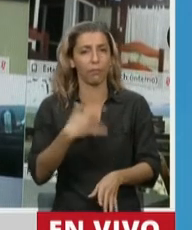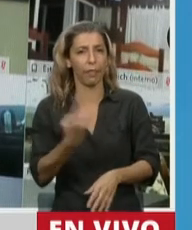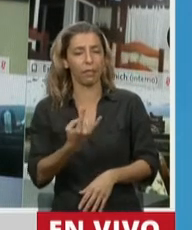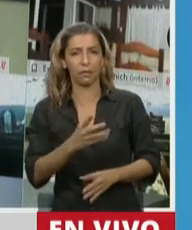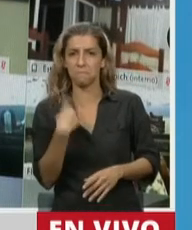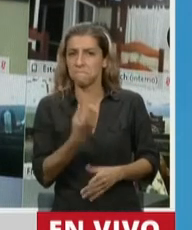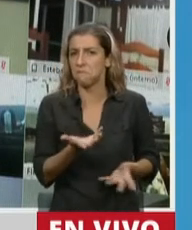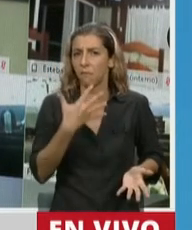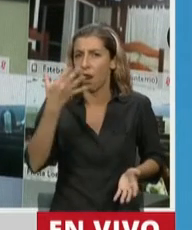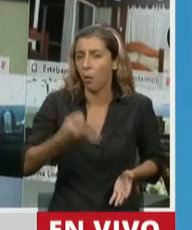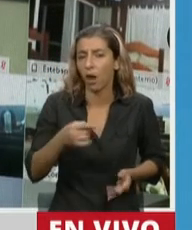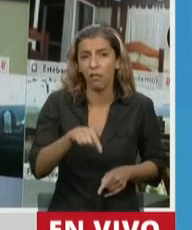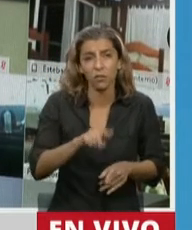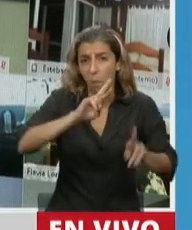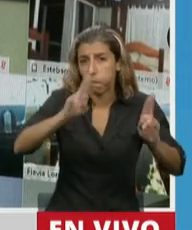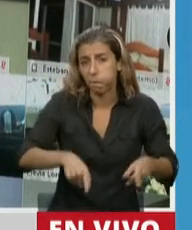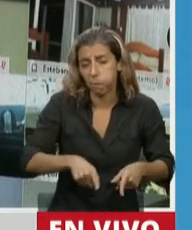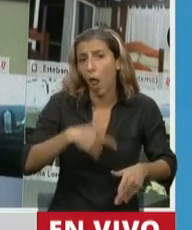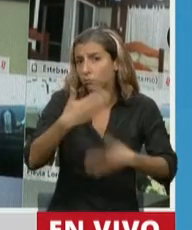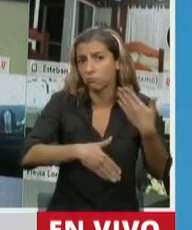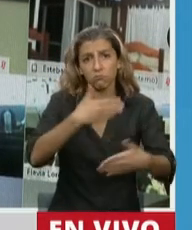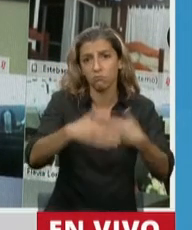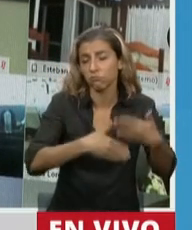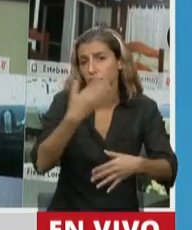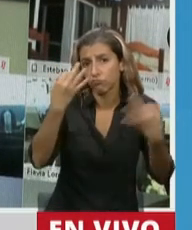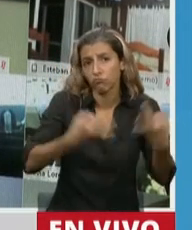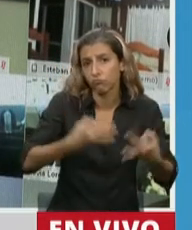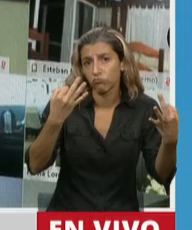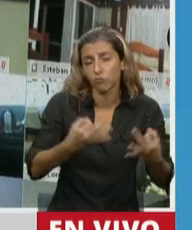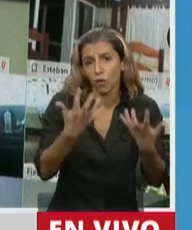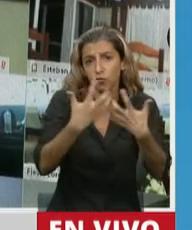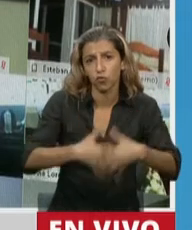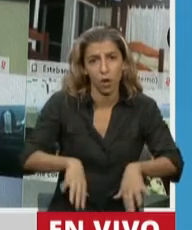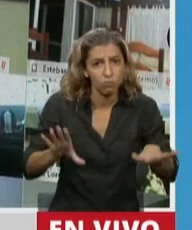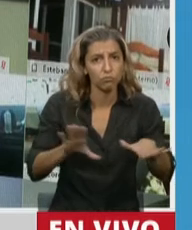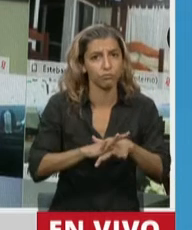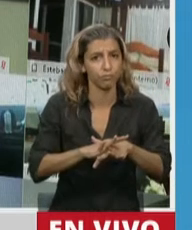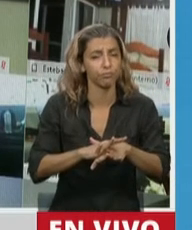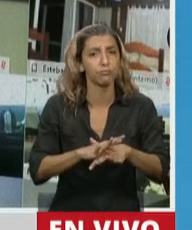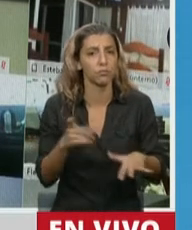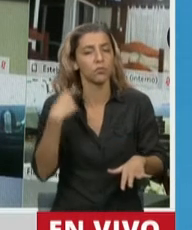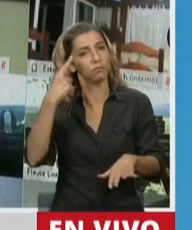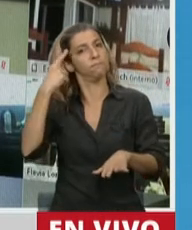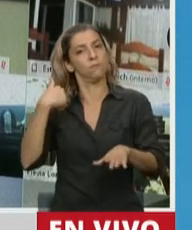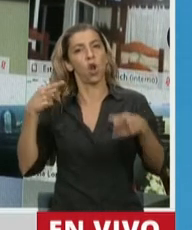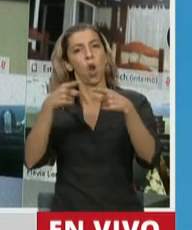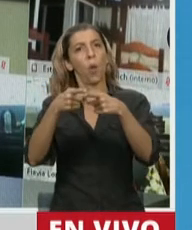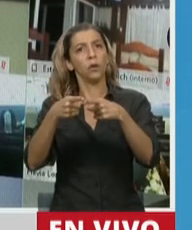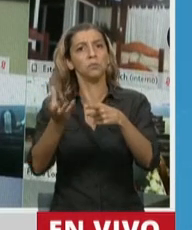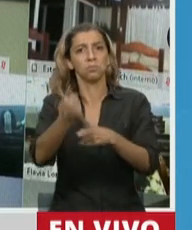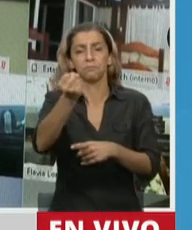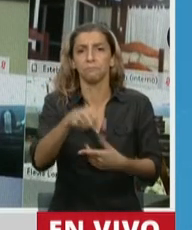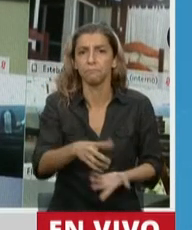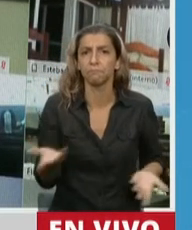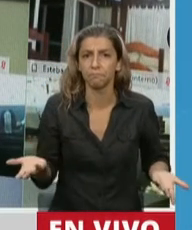un plan estratégico que está en marcha y que hasta ahora está siendo exitoso, se están logrando los objetivos propuestos por el Gobierno